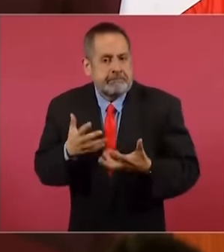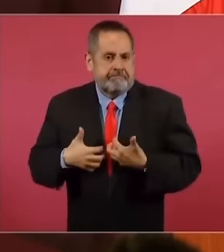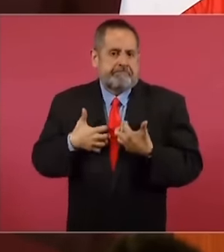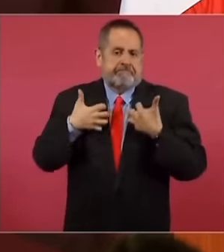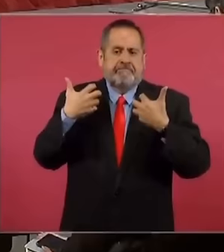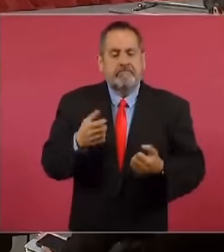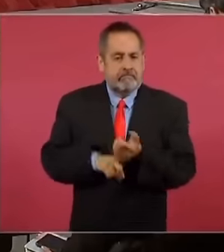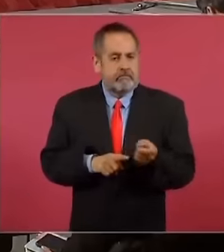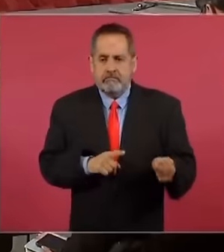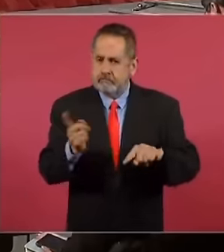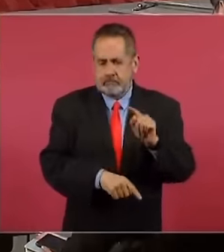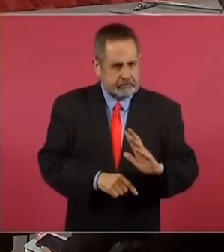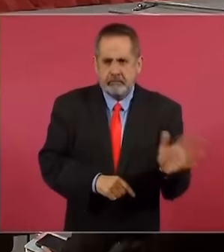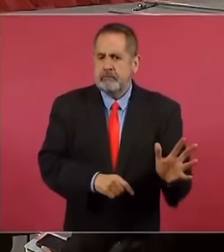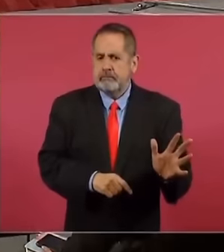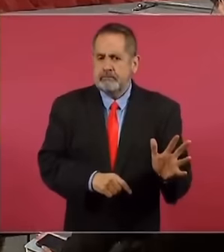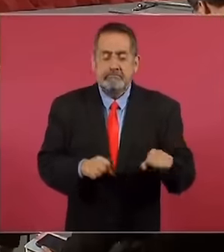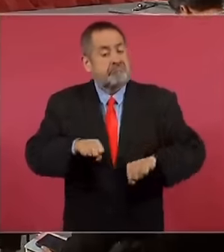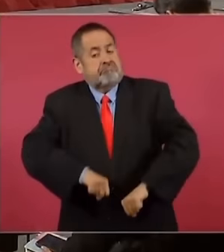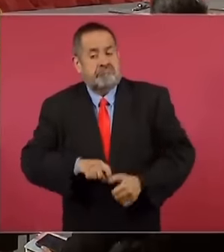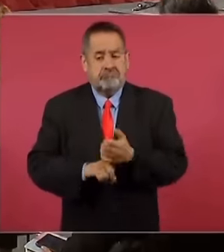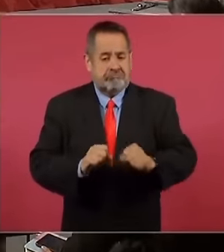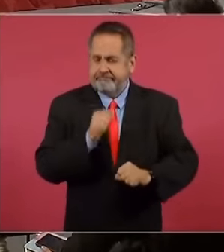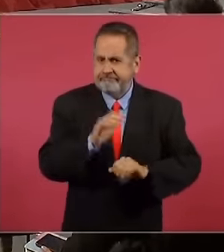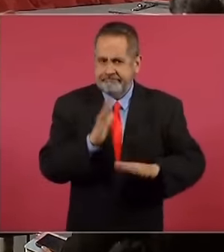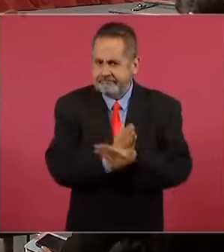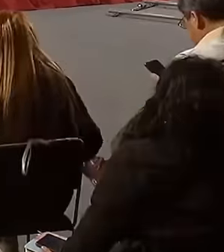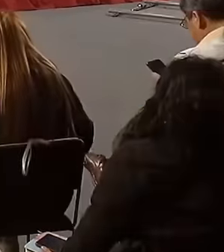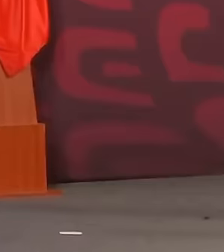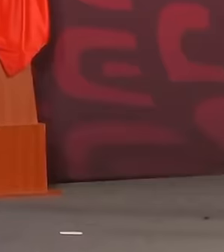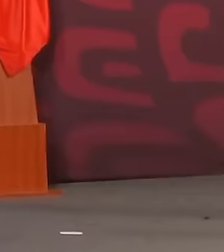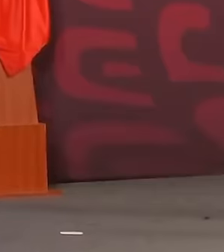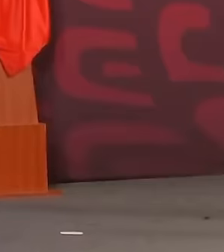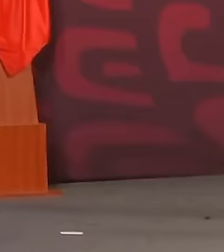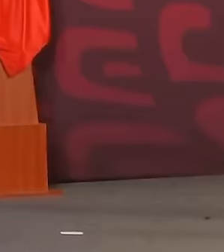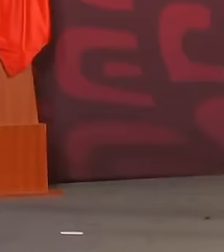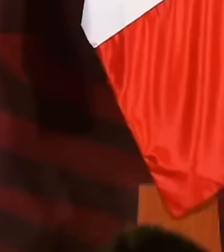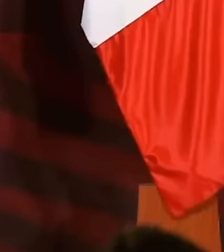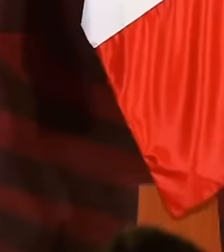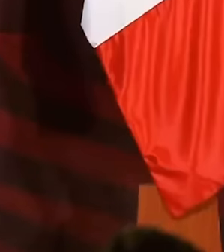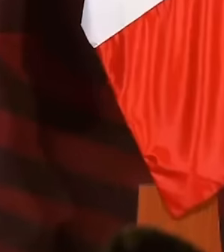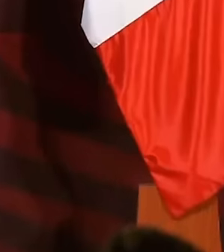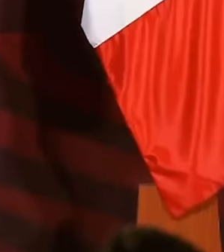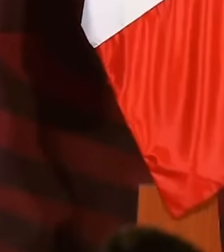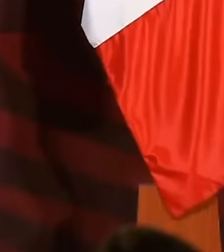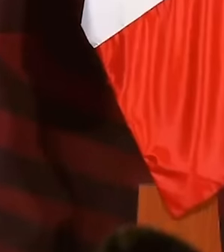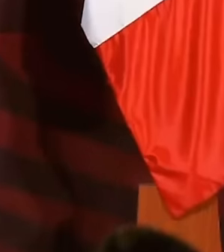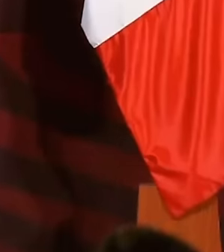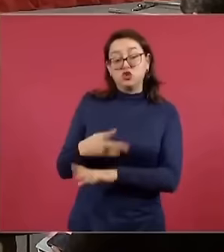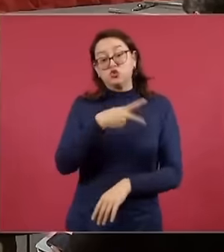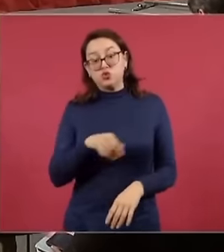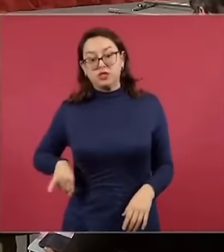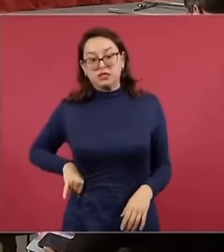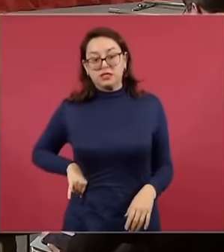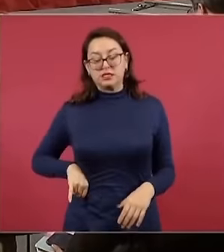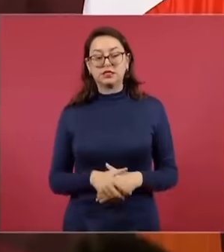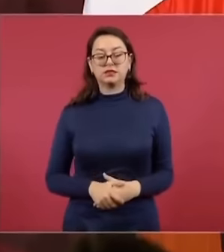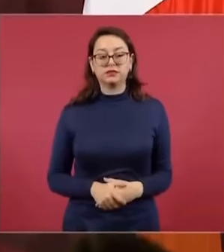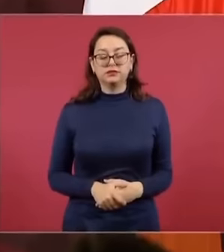pues ya no tienen esos privilegios, ya no reciben el dinero que recibían, o ya no pueden robar.